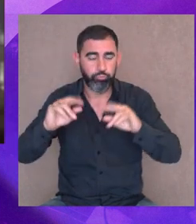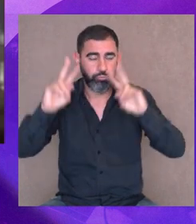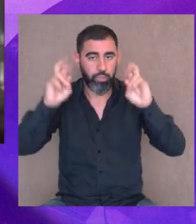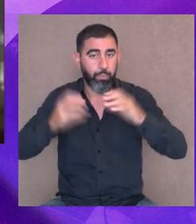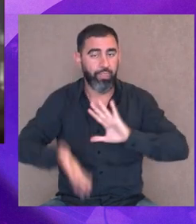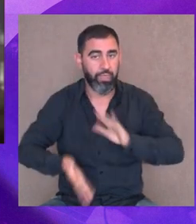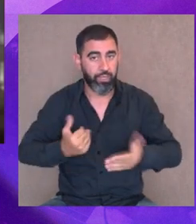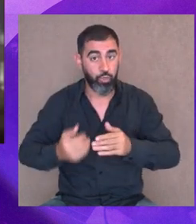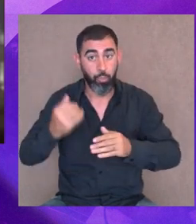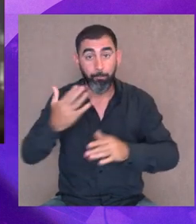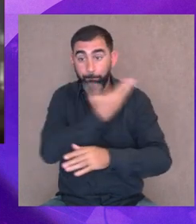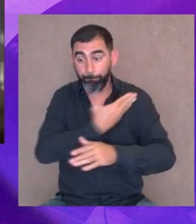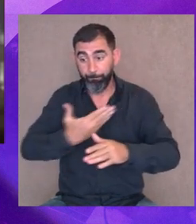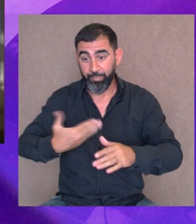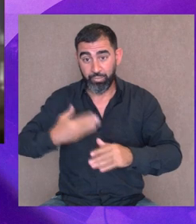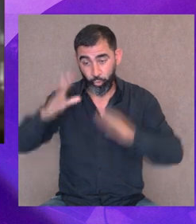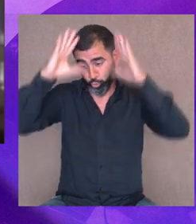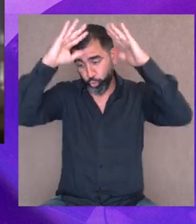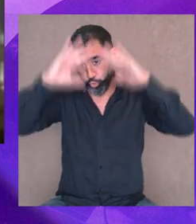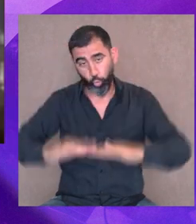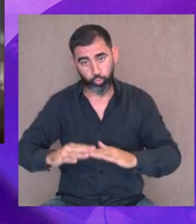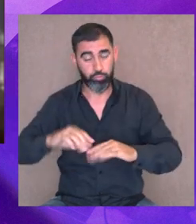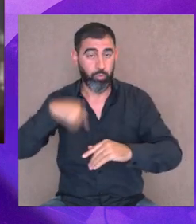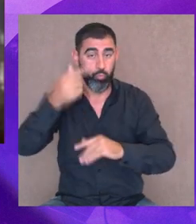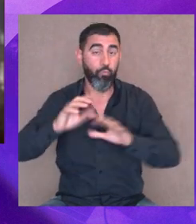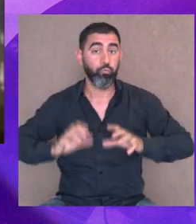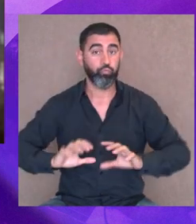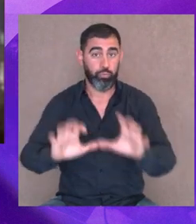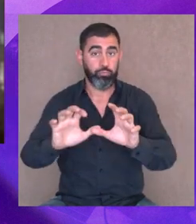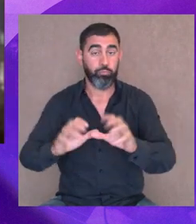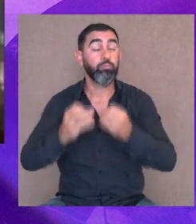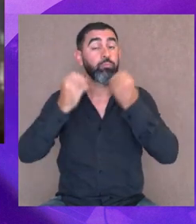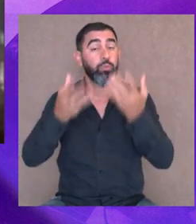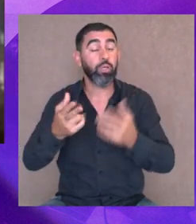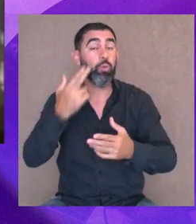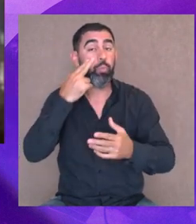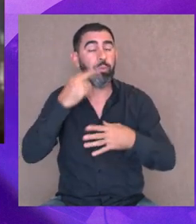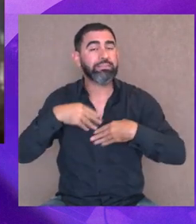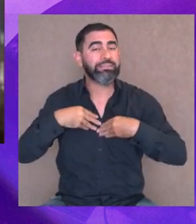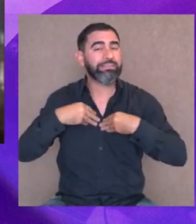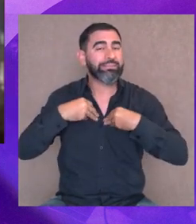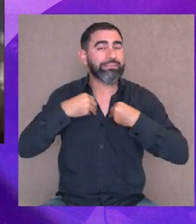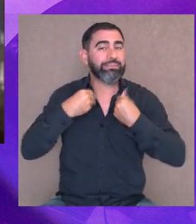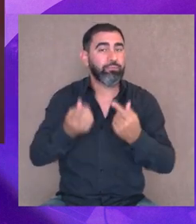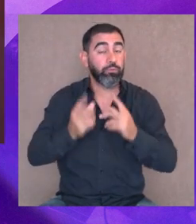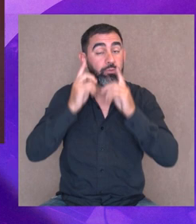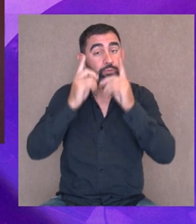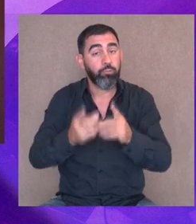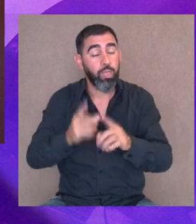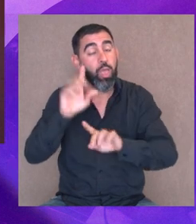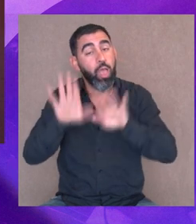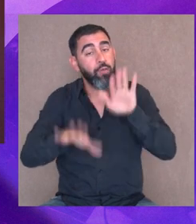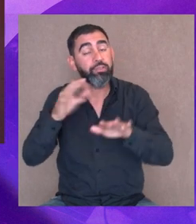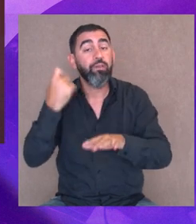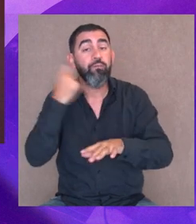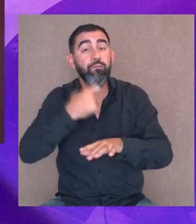a abajo, del presidente para abajo, por lo menos para que, porque acá el problema de sensibilización es además